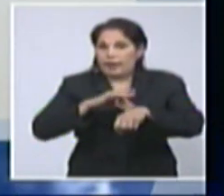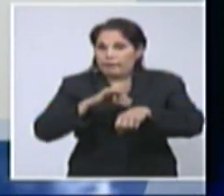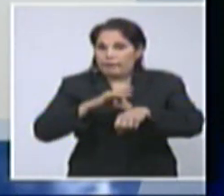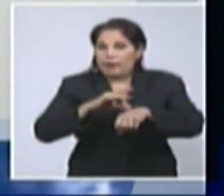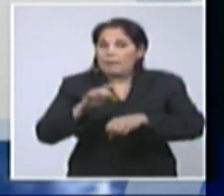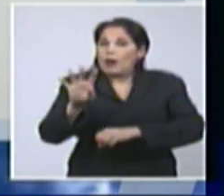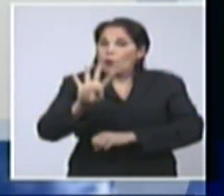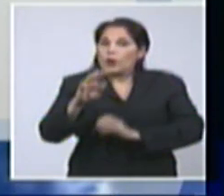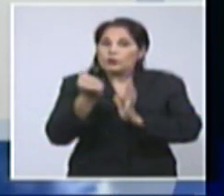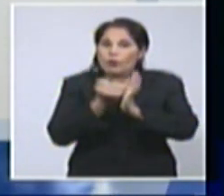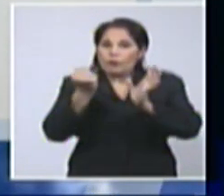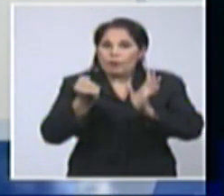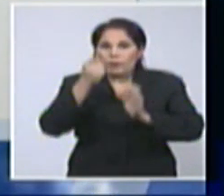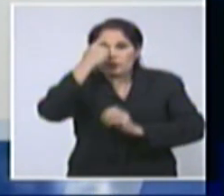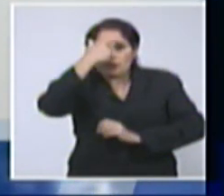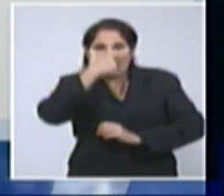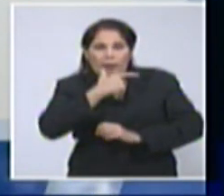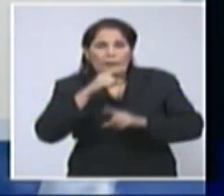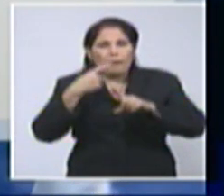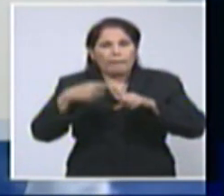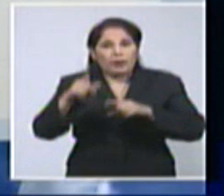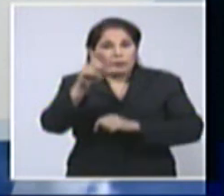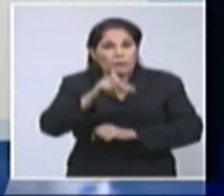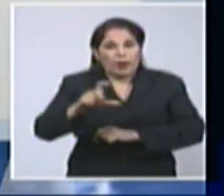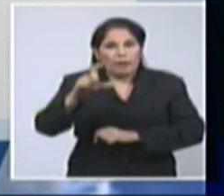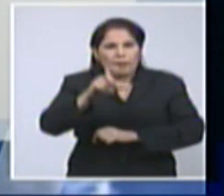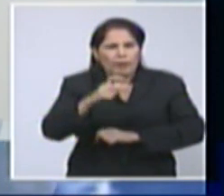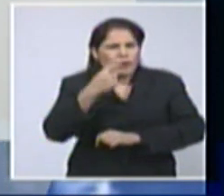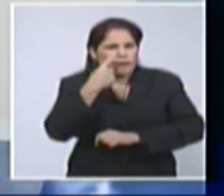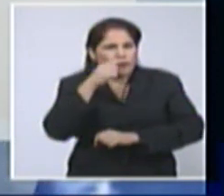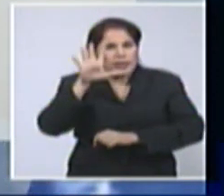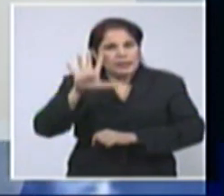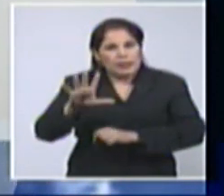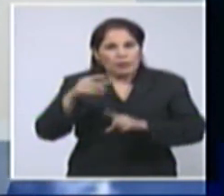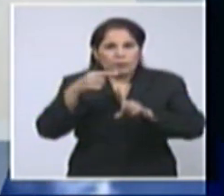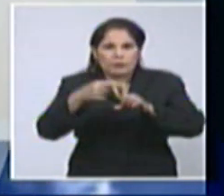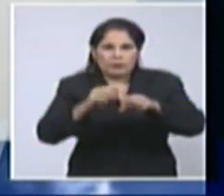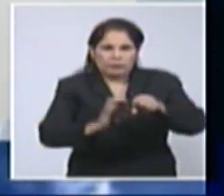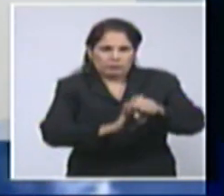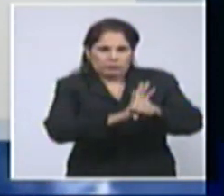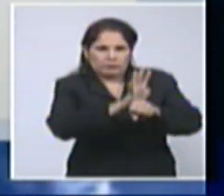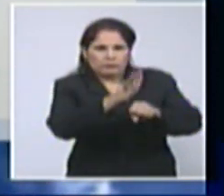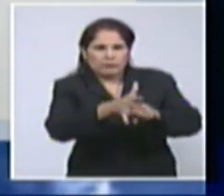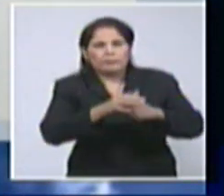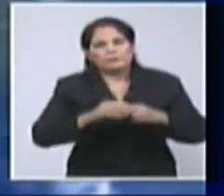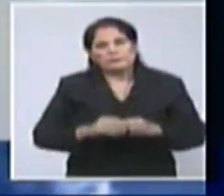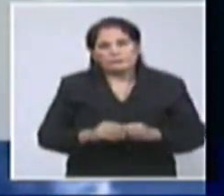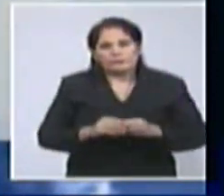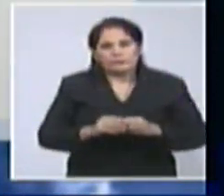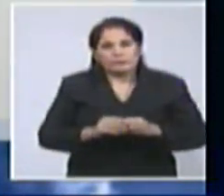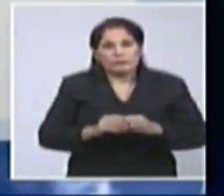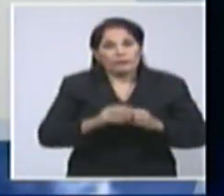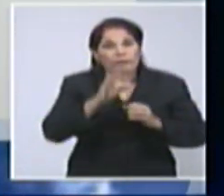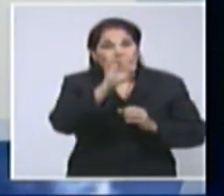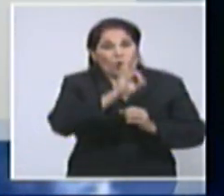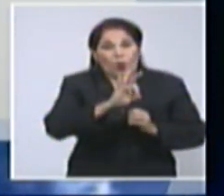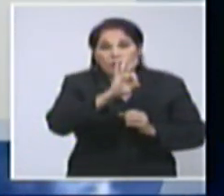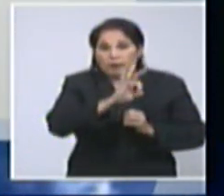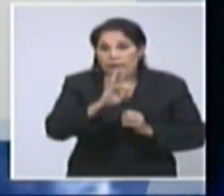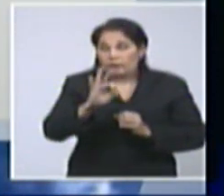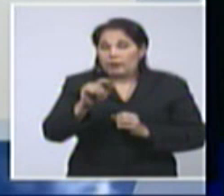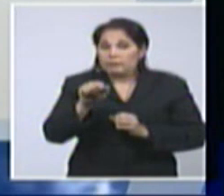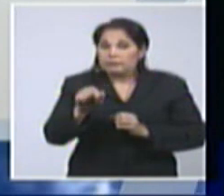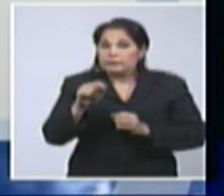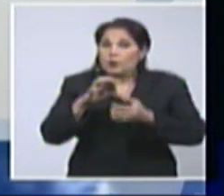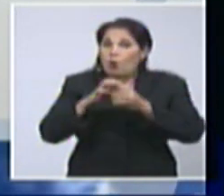confirmó Ciego de Ávila. Mientras Camagüey detectó 5 positivos a la COVID-19. Y en la región oriental, Holguín informó